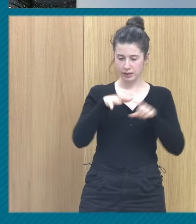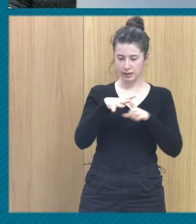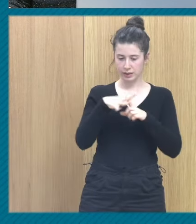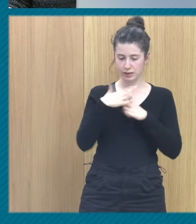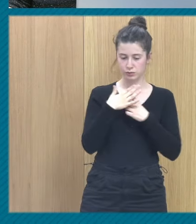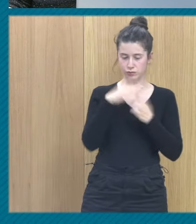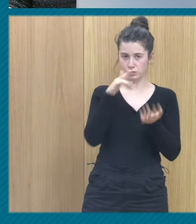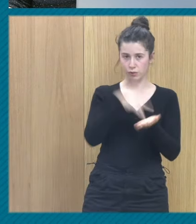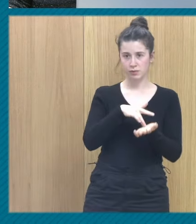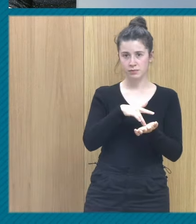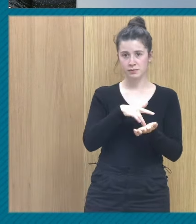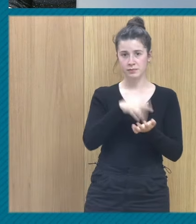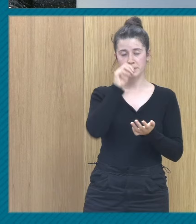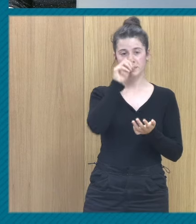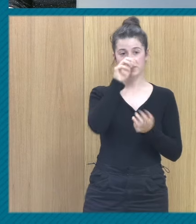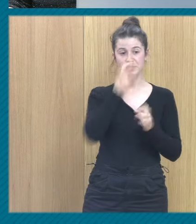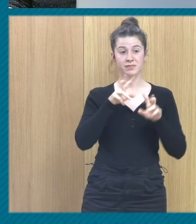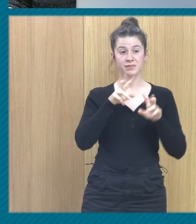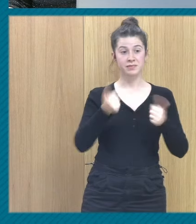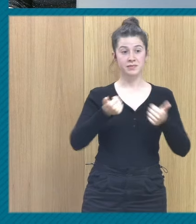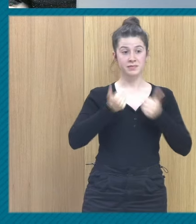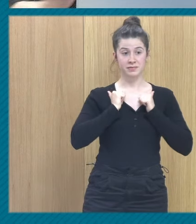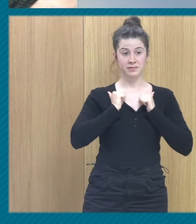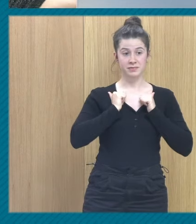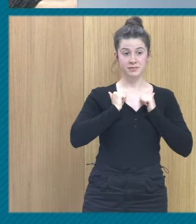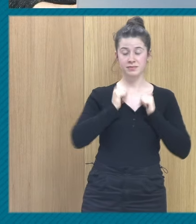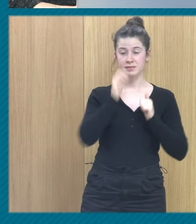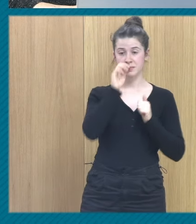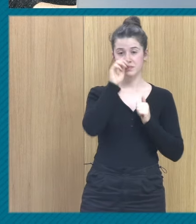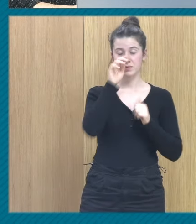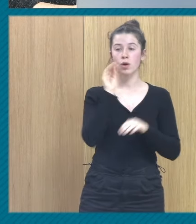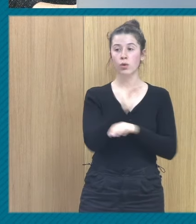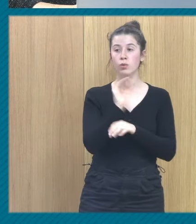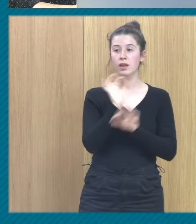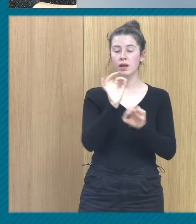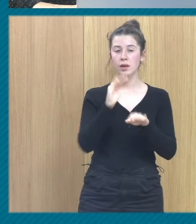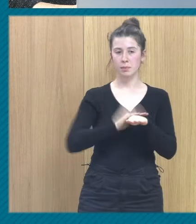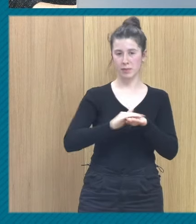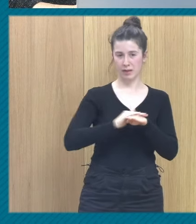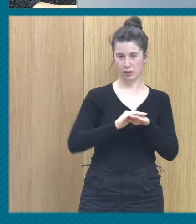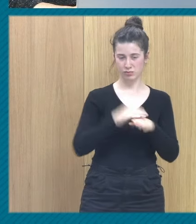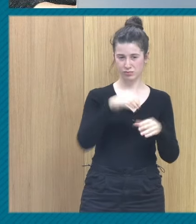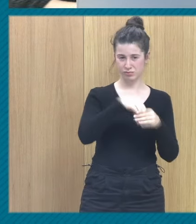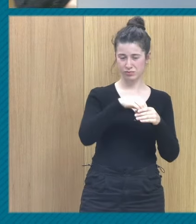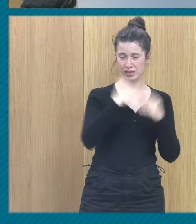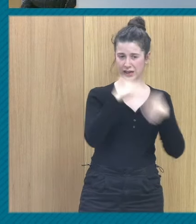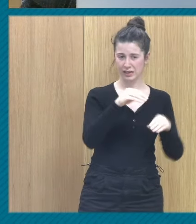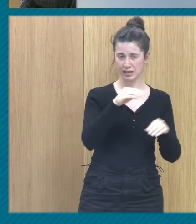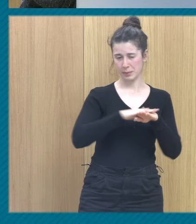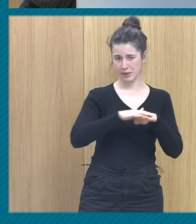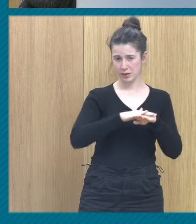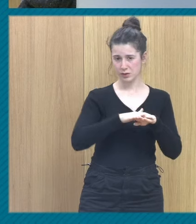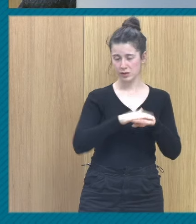vivido. Y en ese sentido, cuidado, y con esto voy a acabar, cuidado con el perdón dentro de la narrativa. Cuidado con